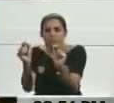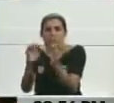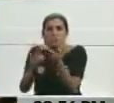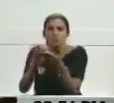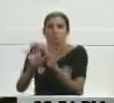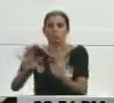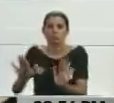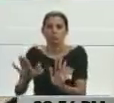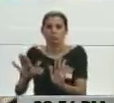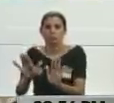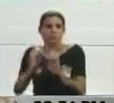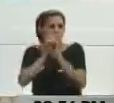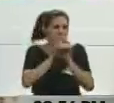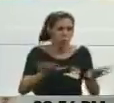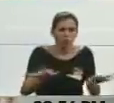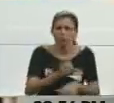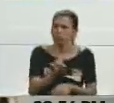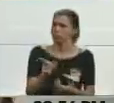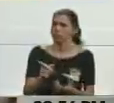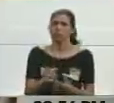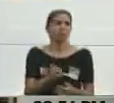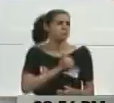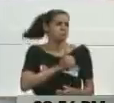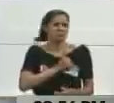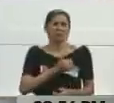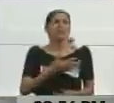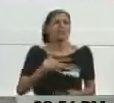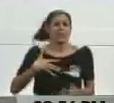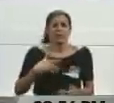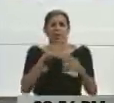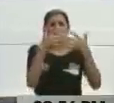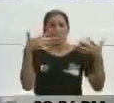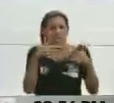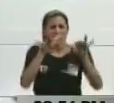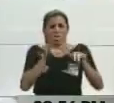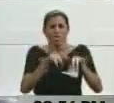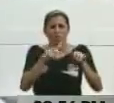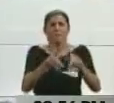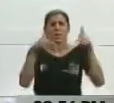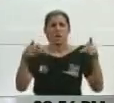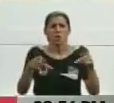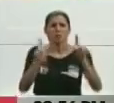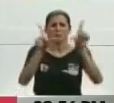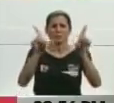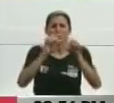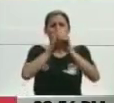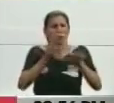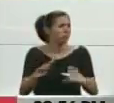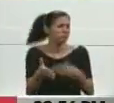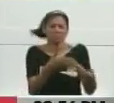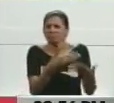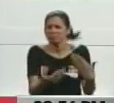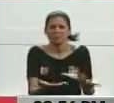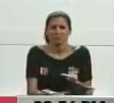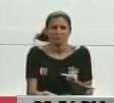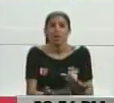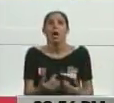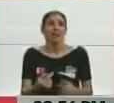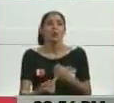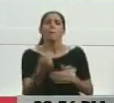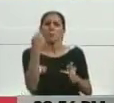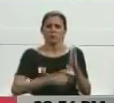Escriban lo que quieran, eso no importa. Pero no me digan a mí que yo no venga a decir lo que yo puedo decir, porque no es justo.